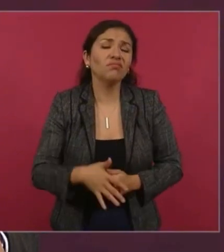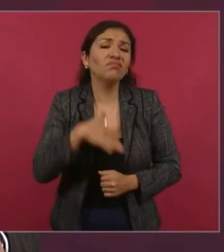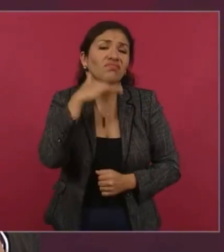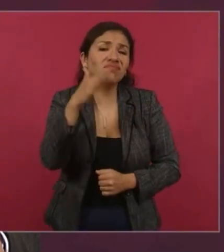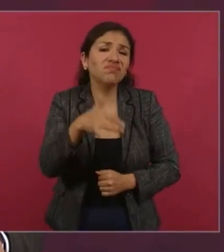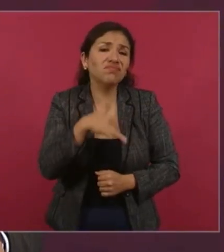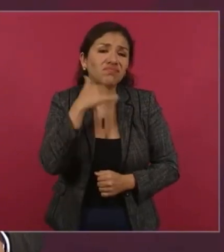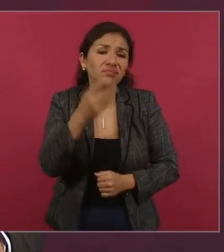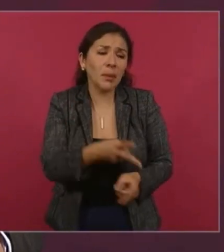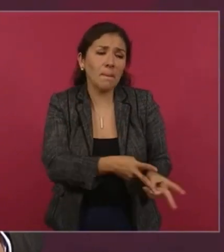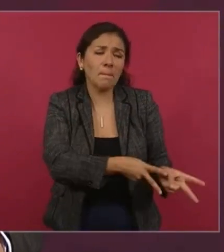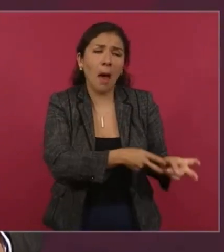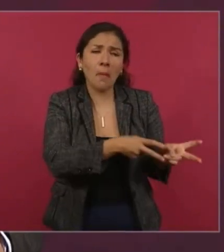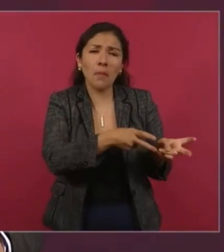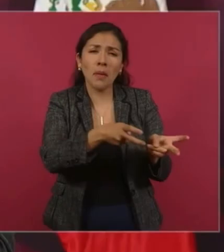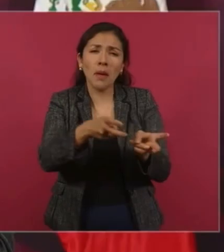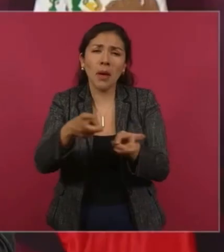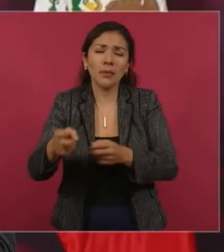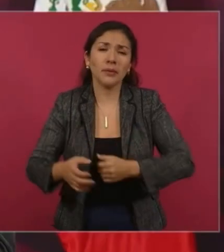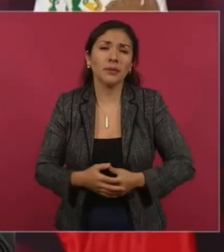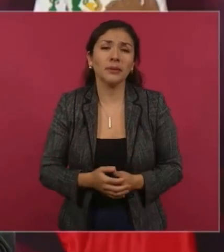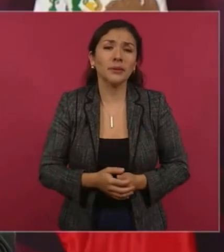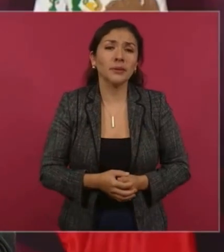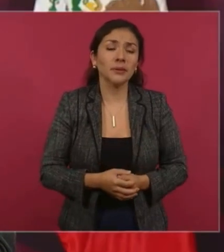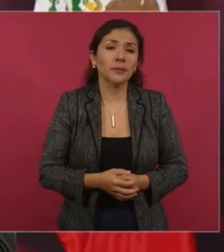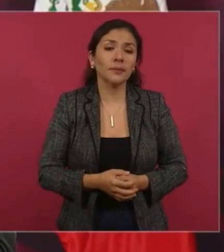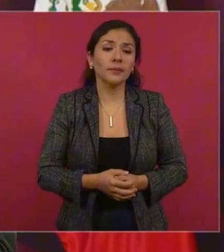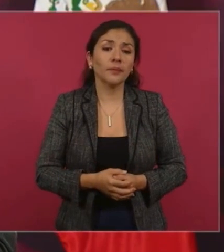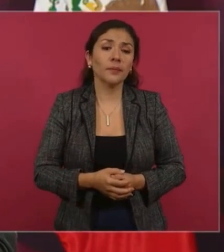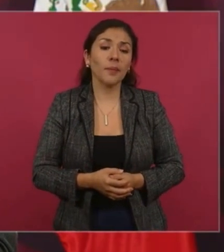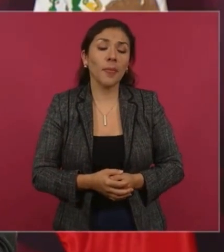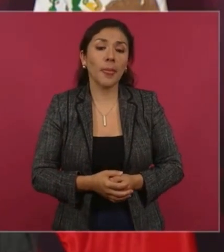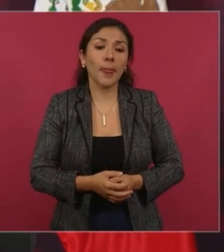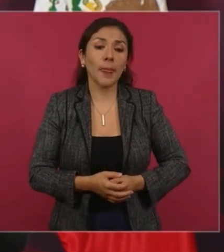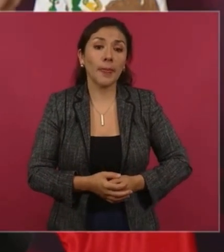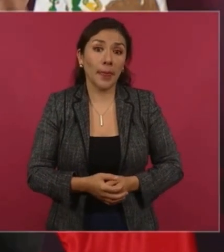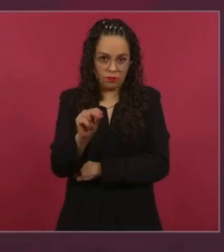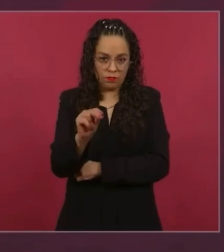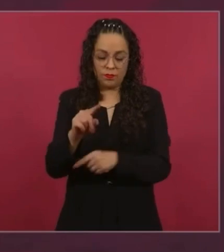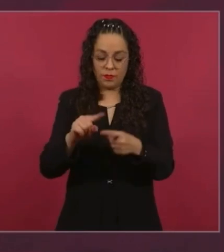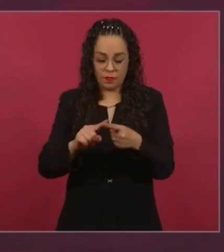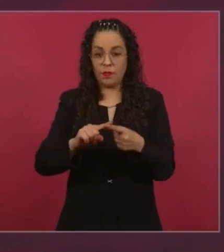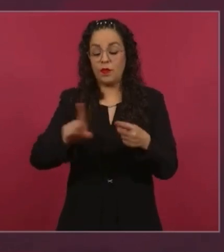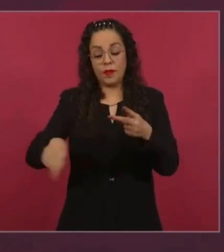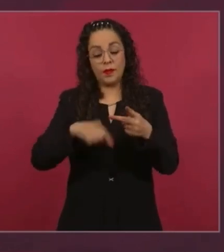saqueo, robo, eso fue.